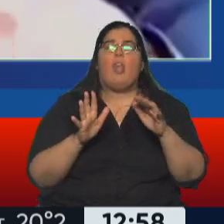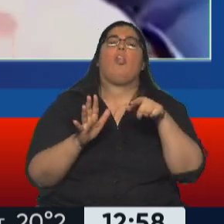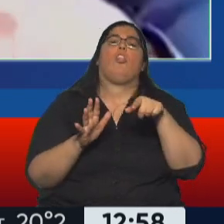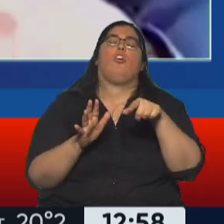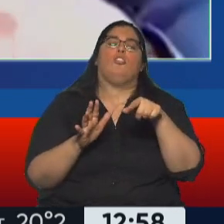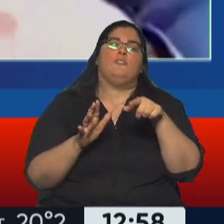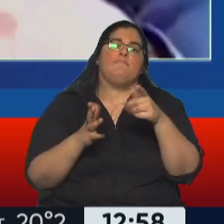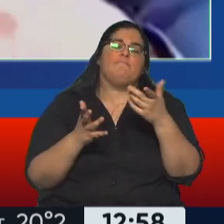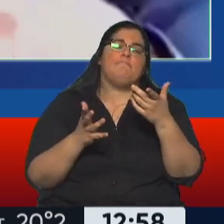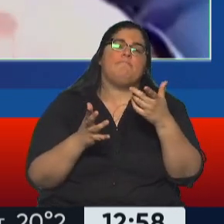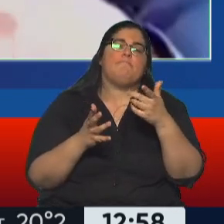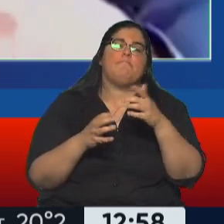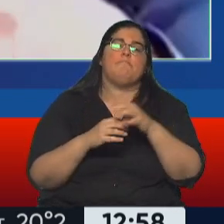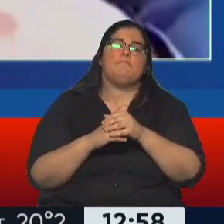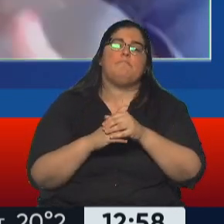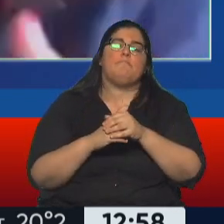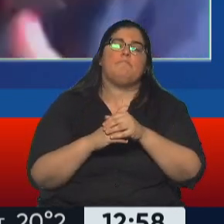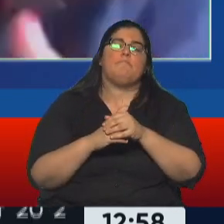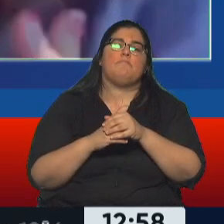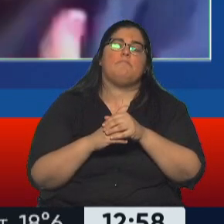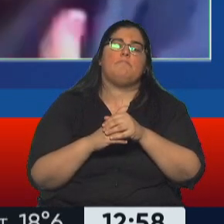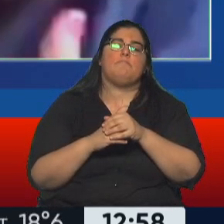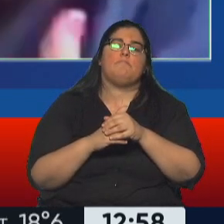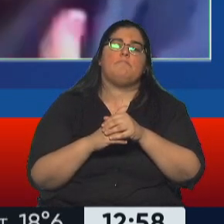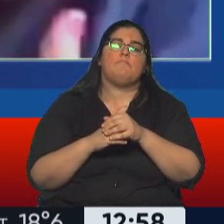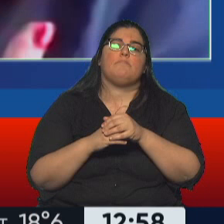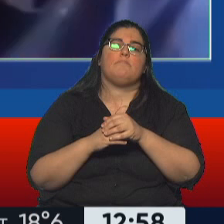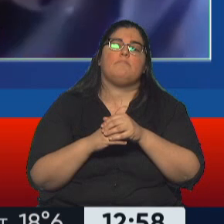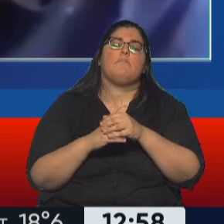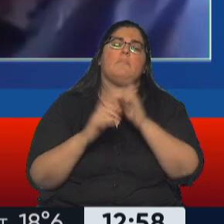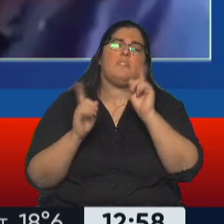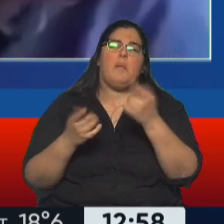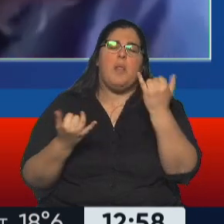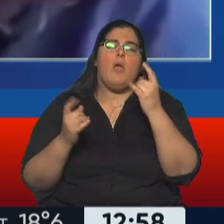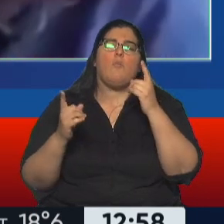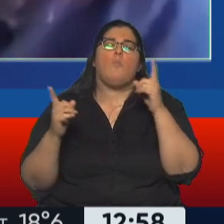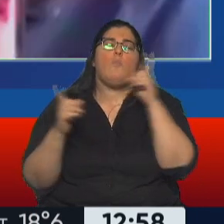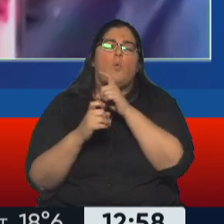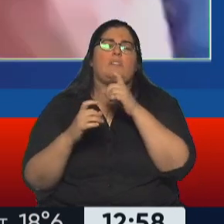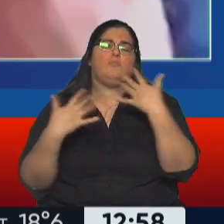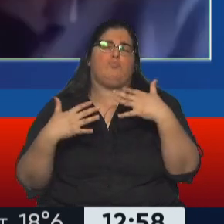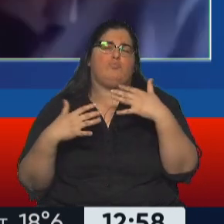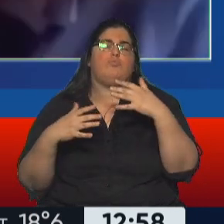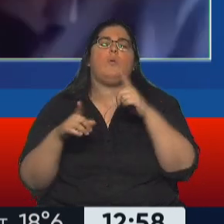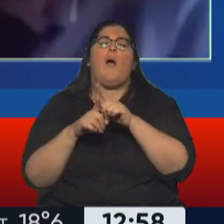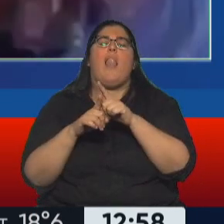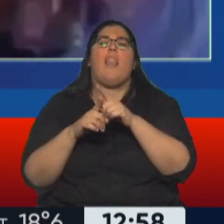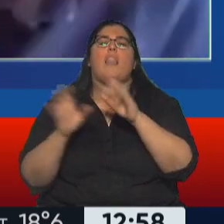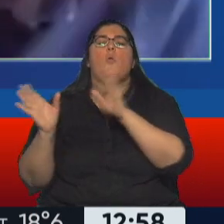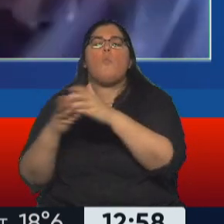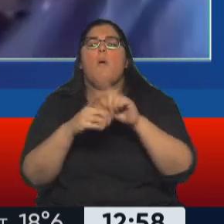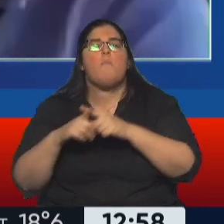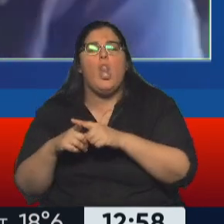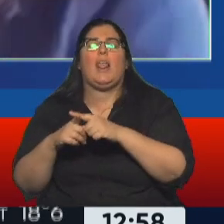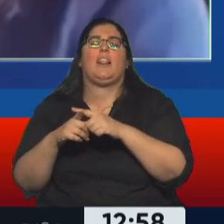digamos, coincide con una crisis de legitimidad muy profunda, que afecta a los partidos políticos, afecta a